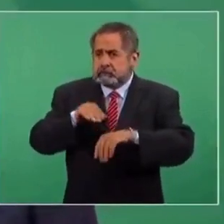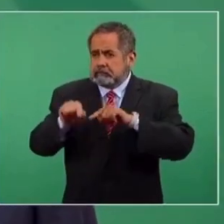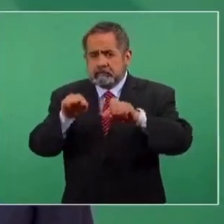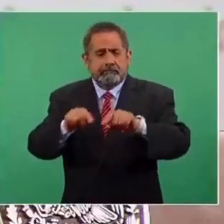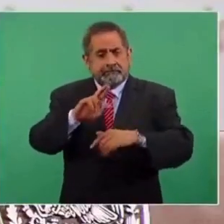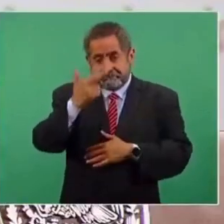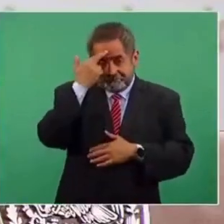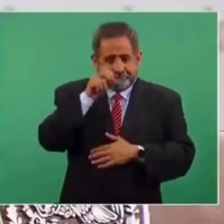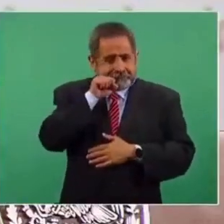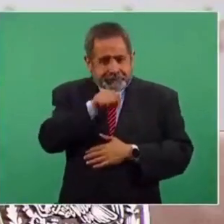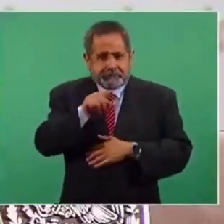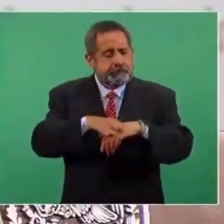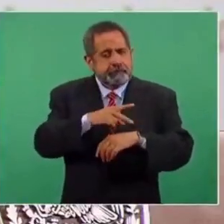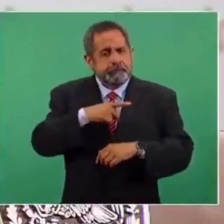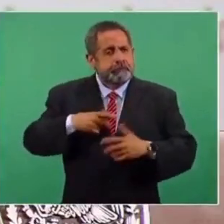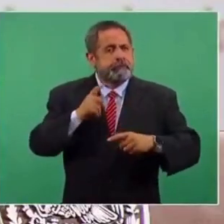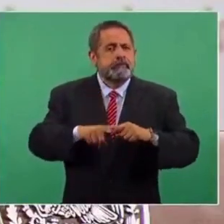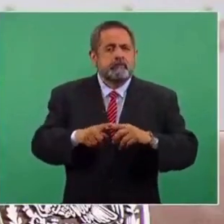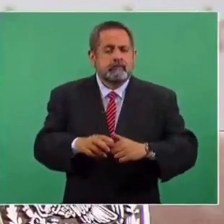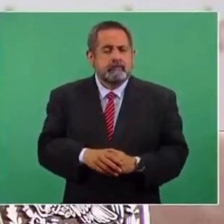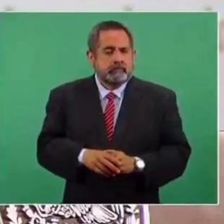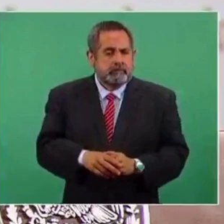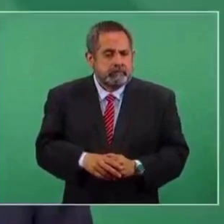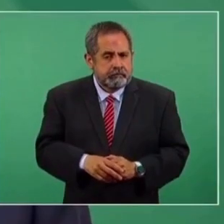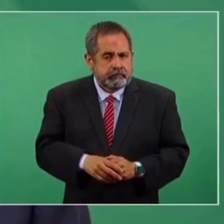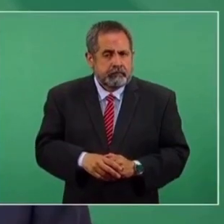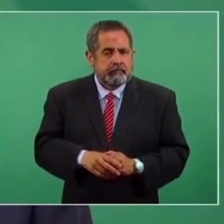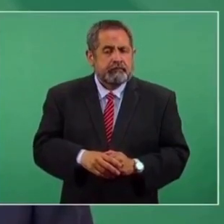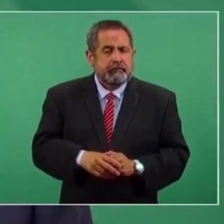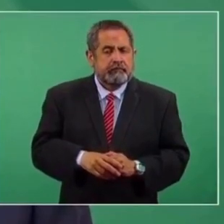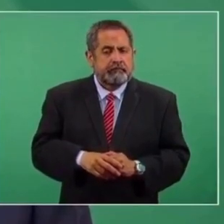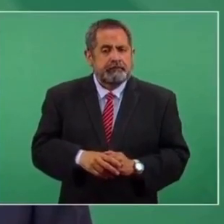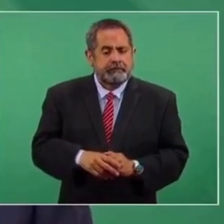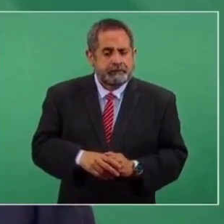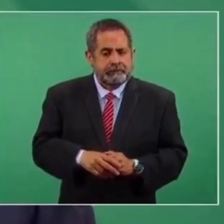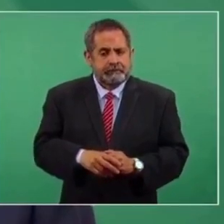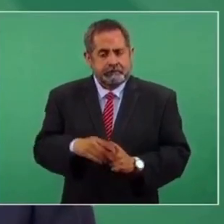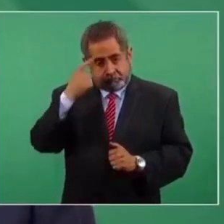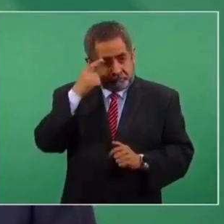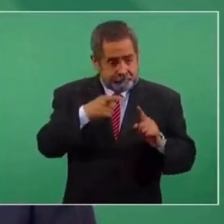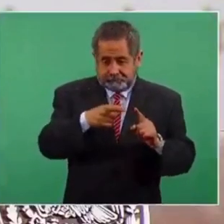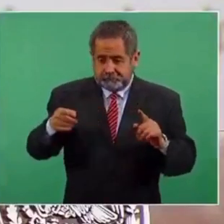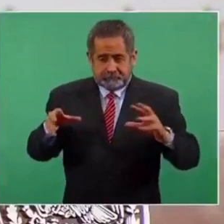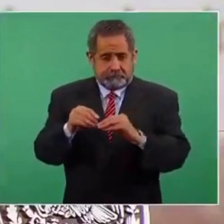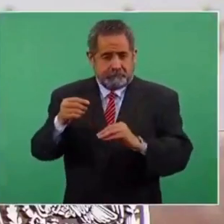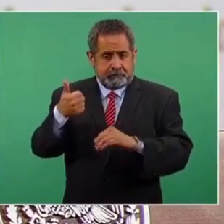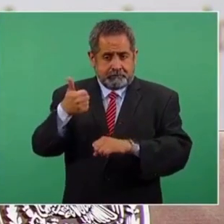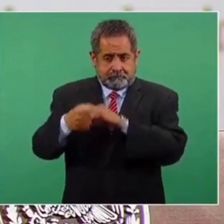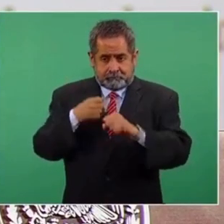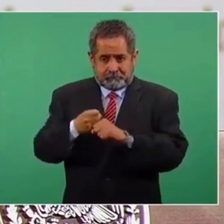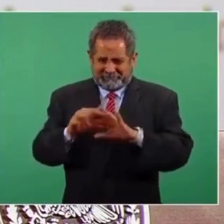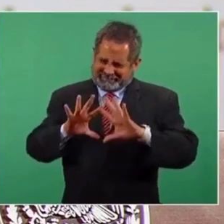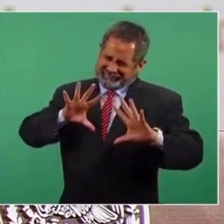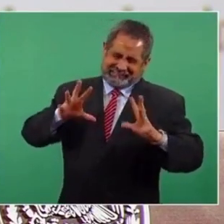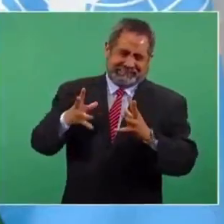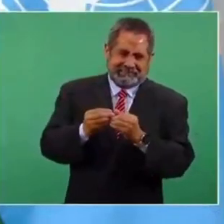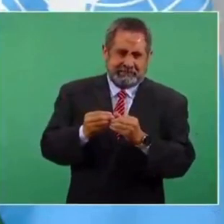Acuérdense de que tenemos que hacer en un sexenio dos,